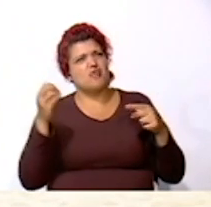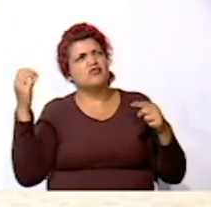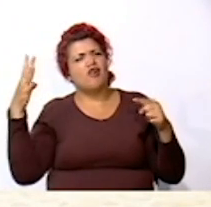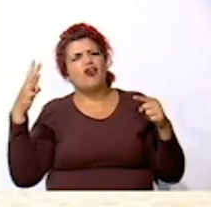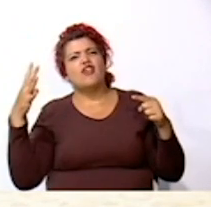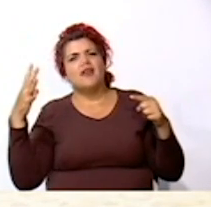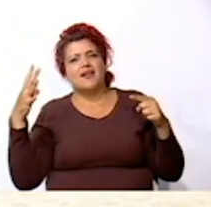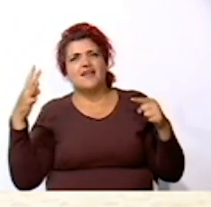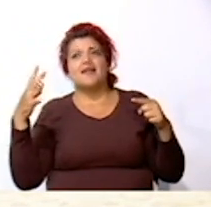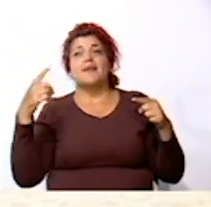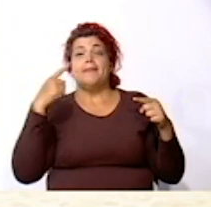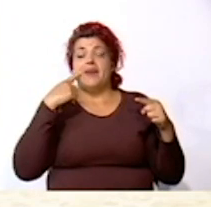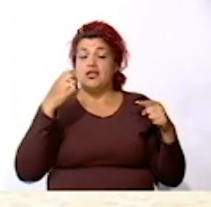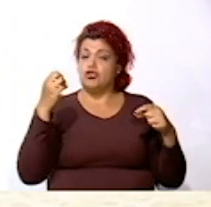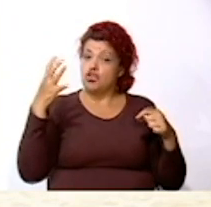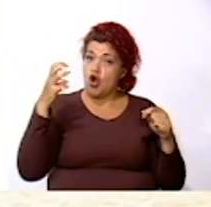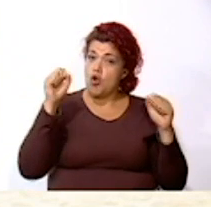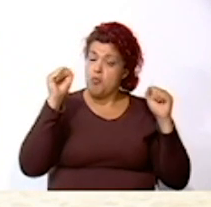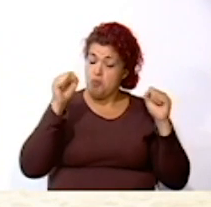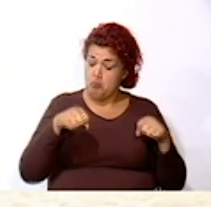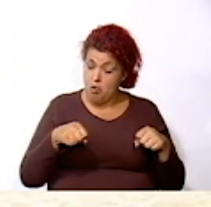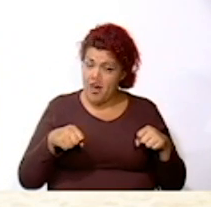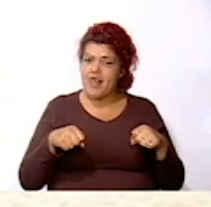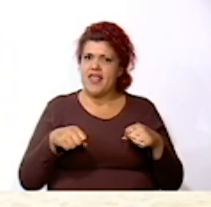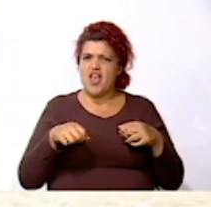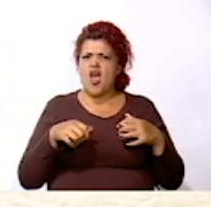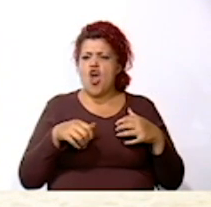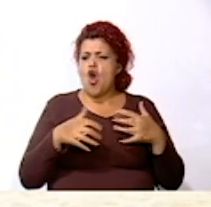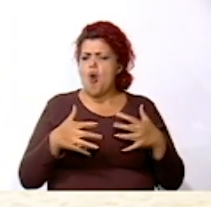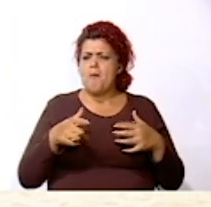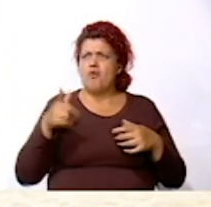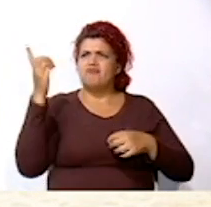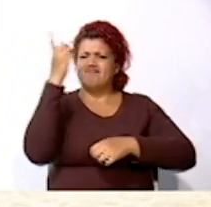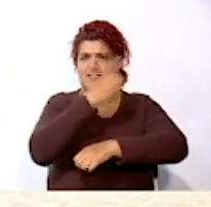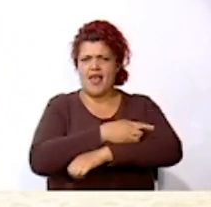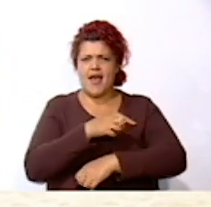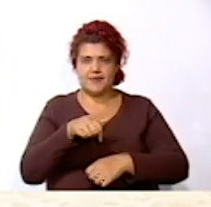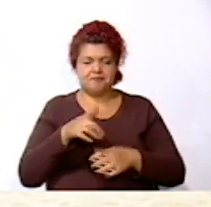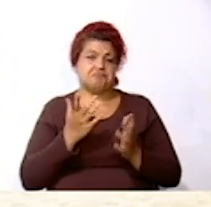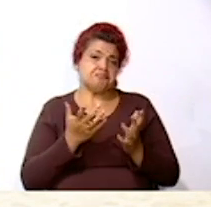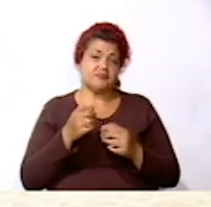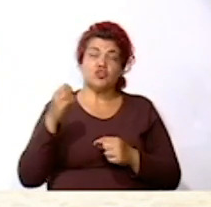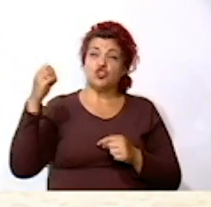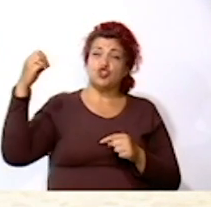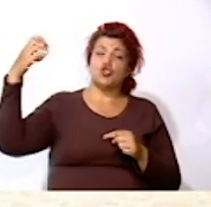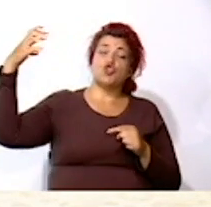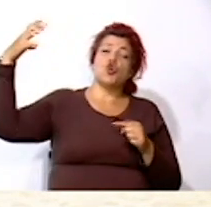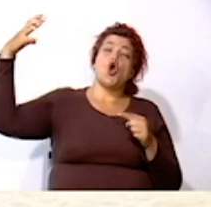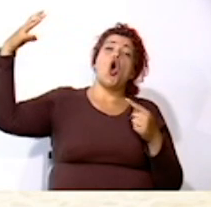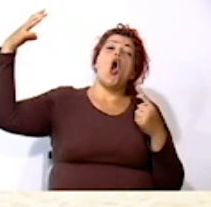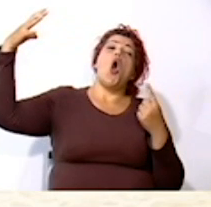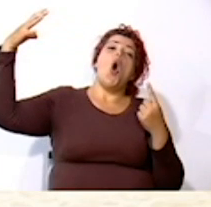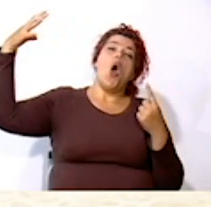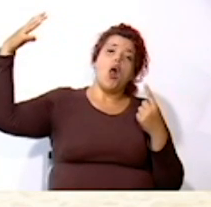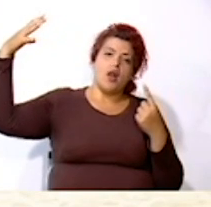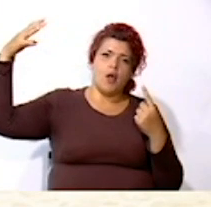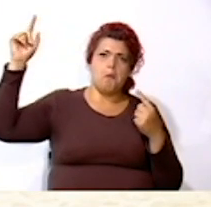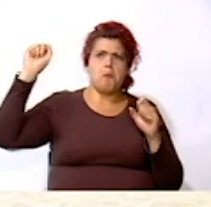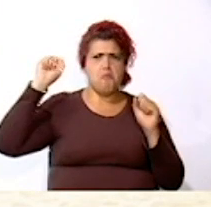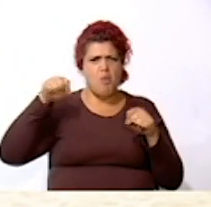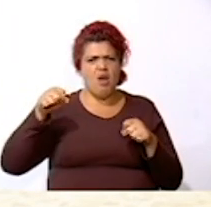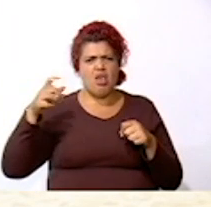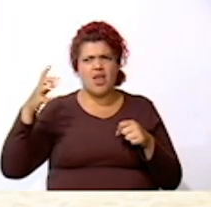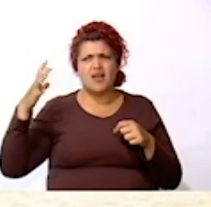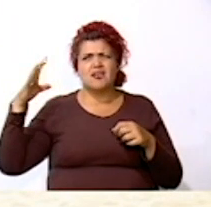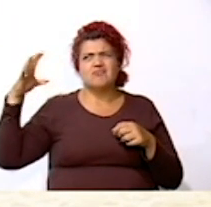El sol puede determinarnos cómo va a estar el día Puede estar soleado O puede ser